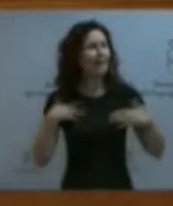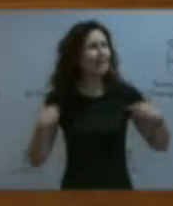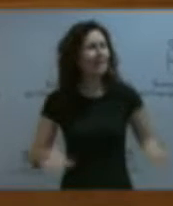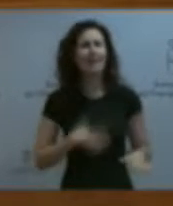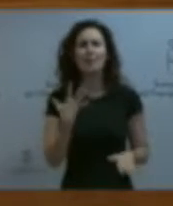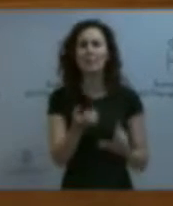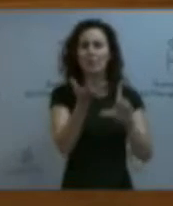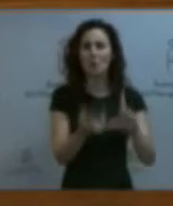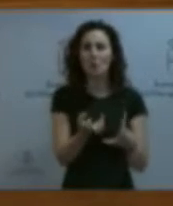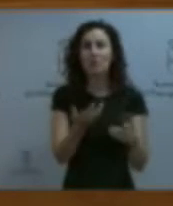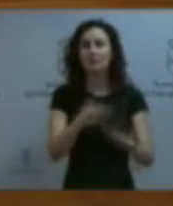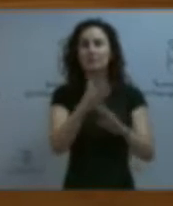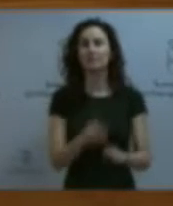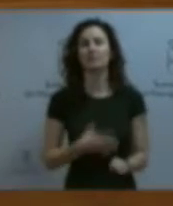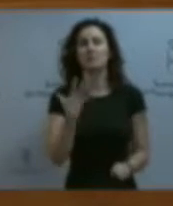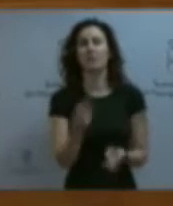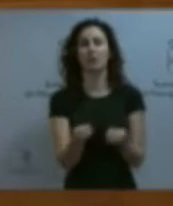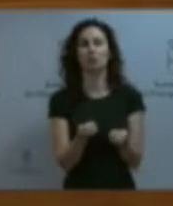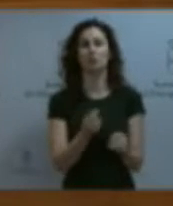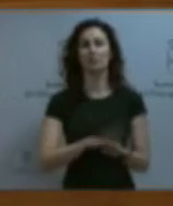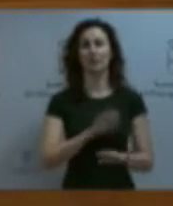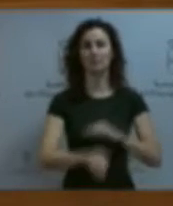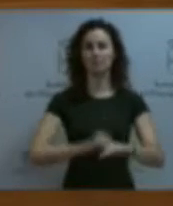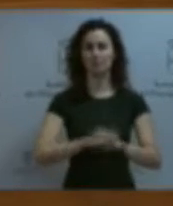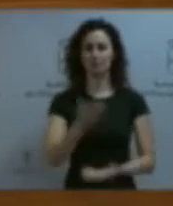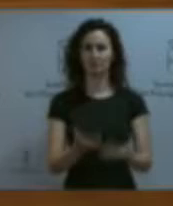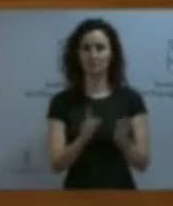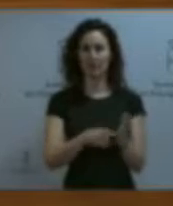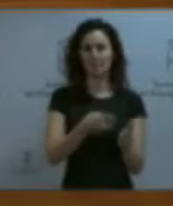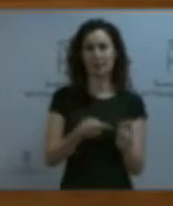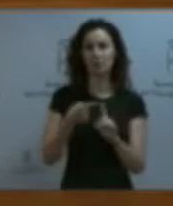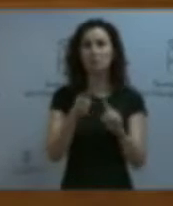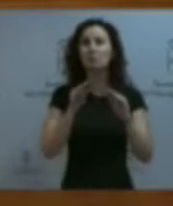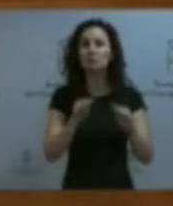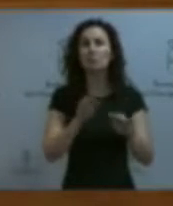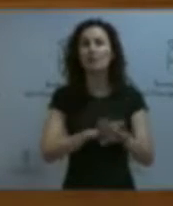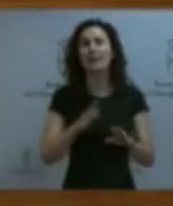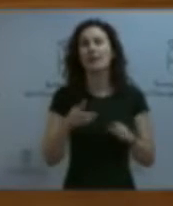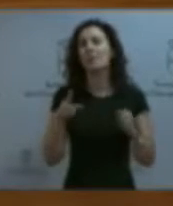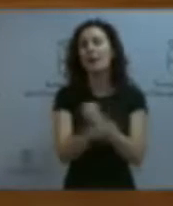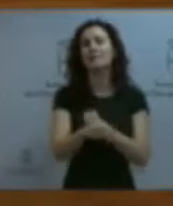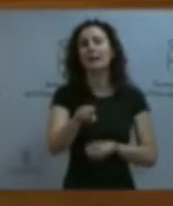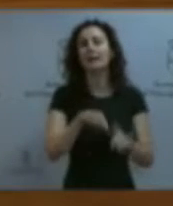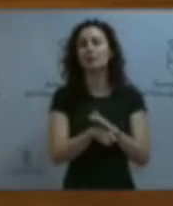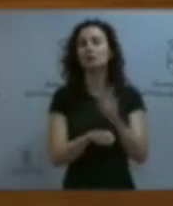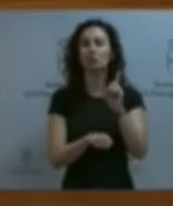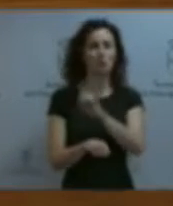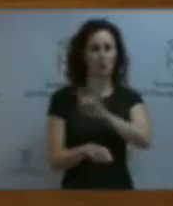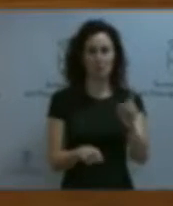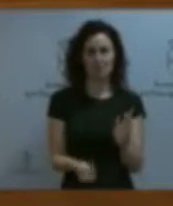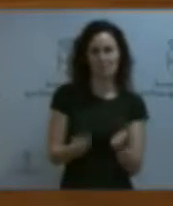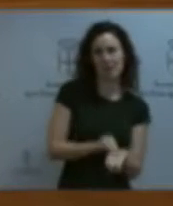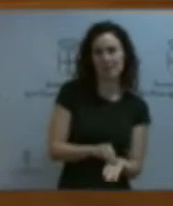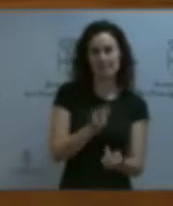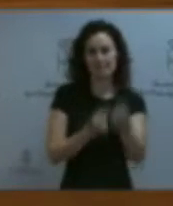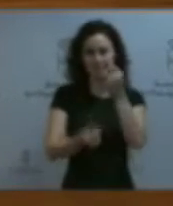Fijamos el control sobre la evaluación del cumplimiento de los términos del plan y de sus objetivos para que no queden en una simple tramitación. Y también concretamos la